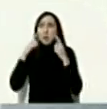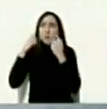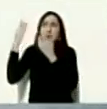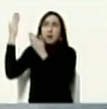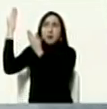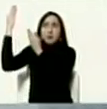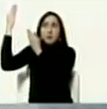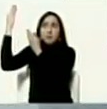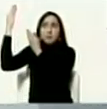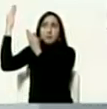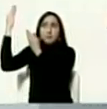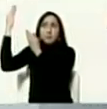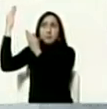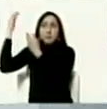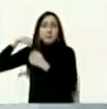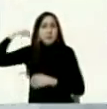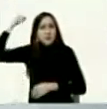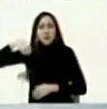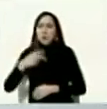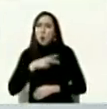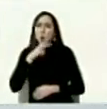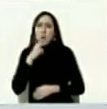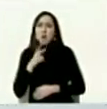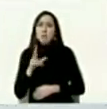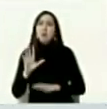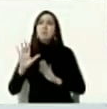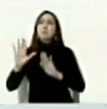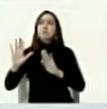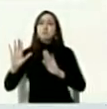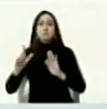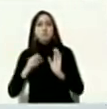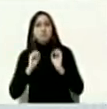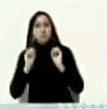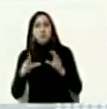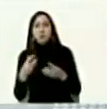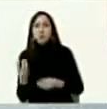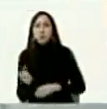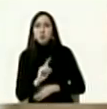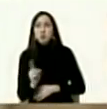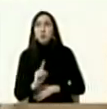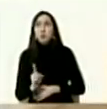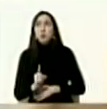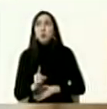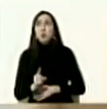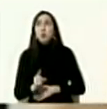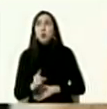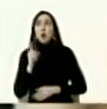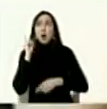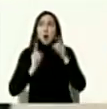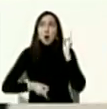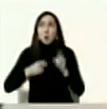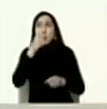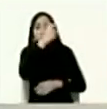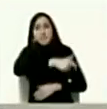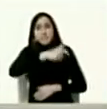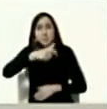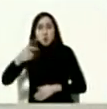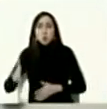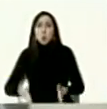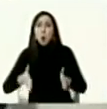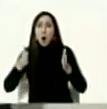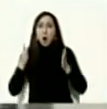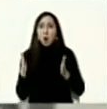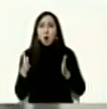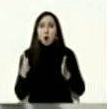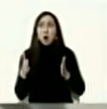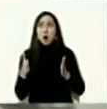hay unas imágenes terribles que no las vamos a pasar de unos afganos que lograron colgarse